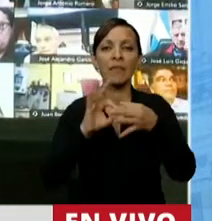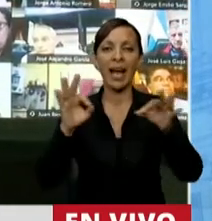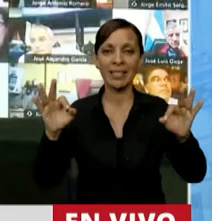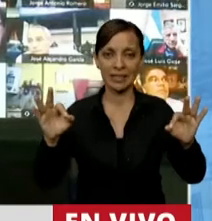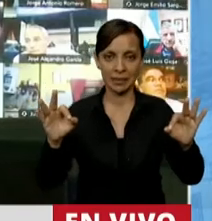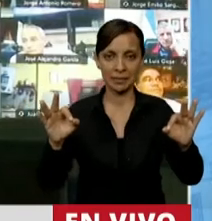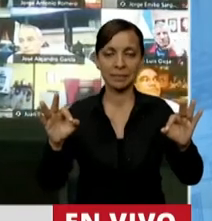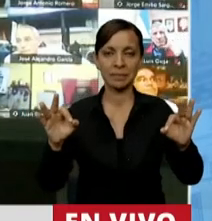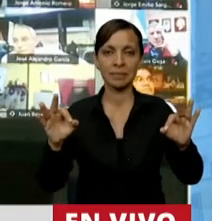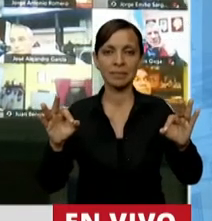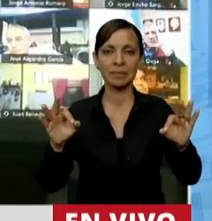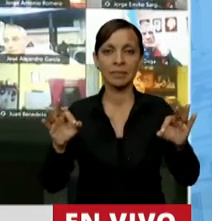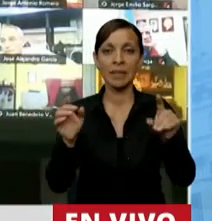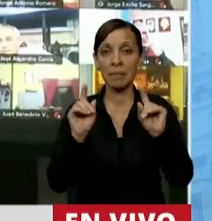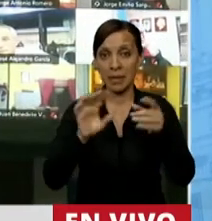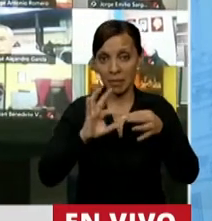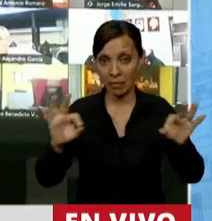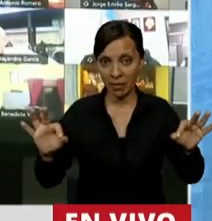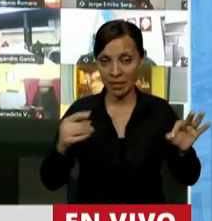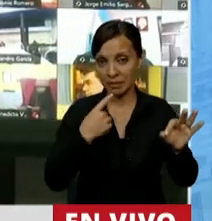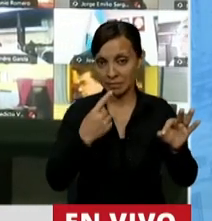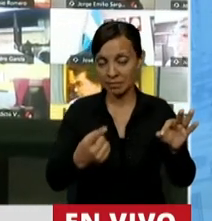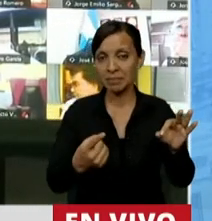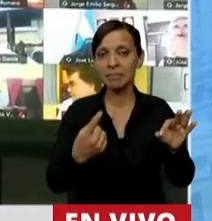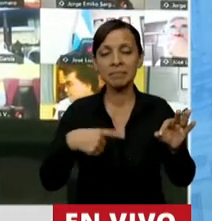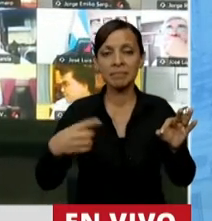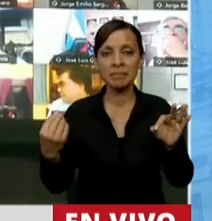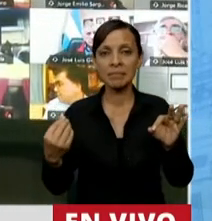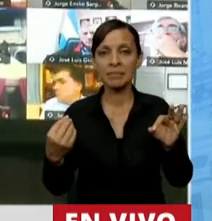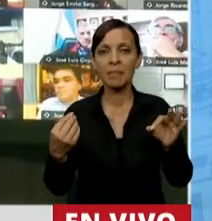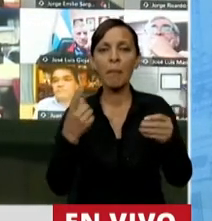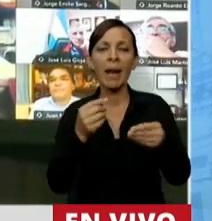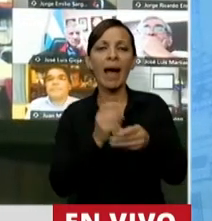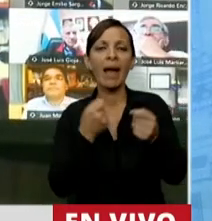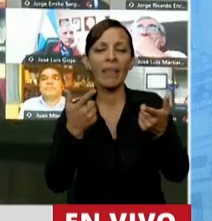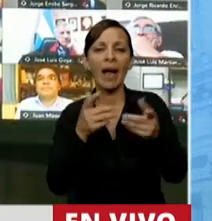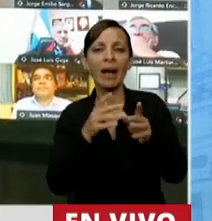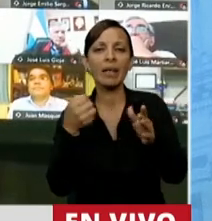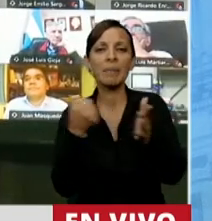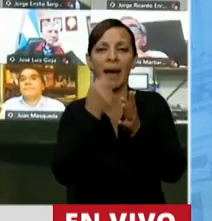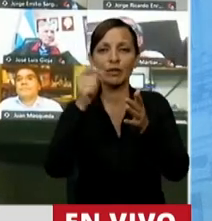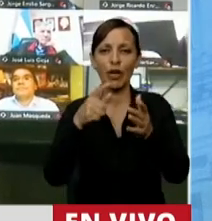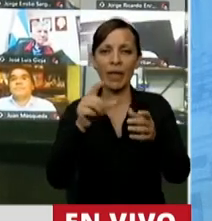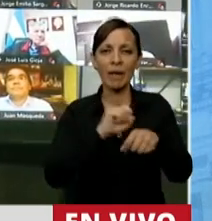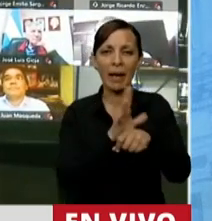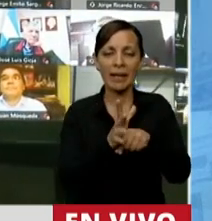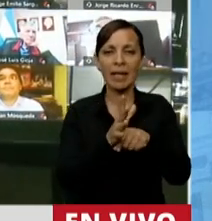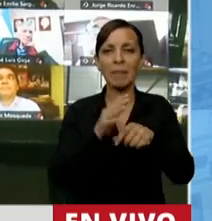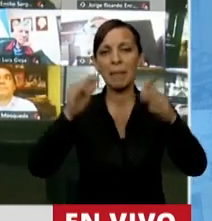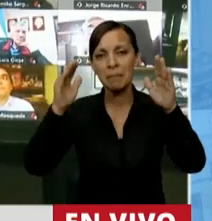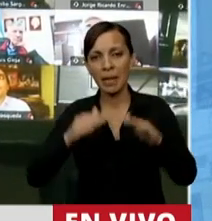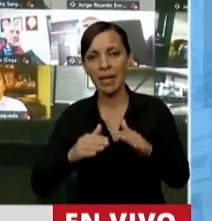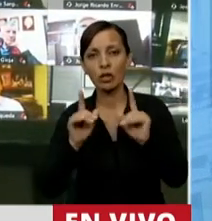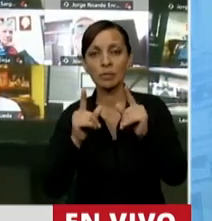que su misma denominación establece, que es para morigerar los efectos de la pandemia, el artículo 7